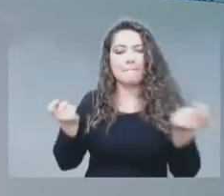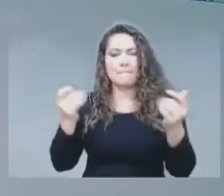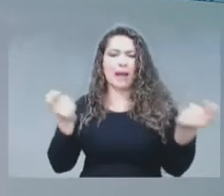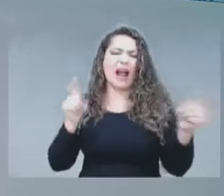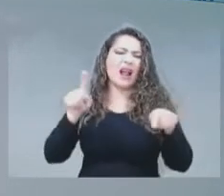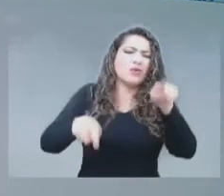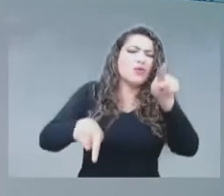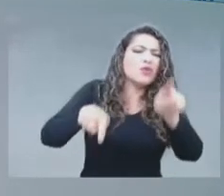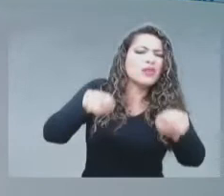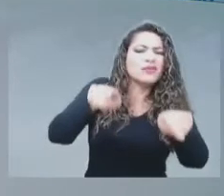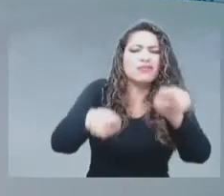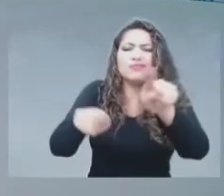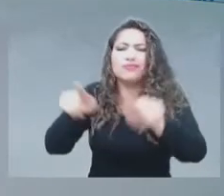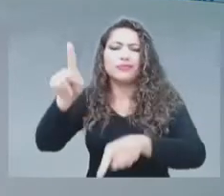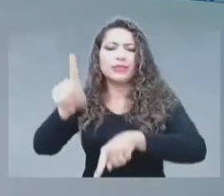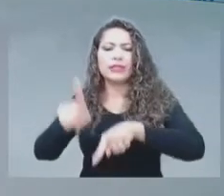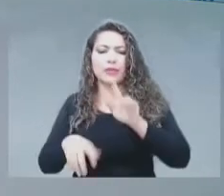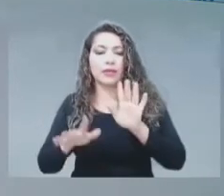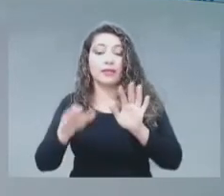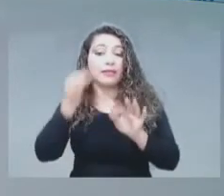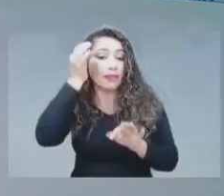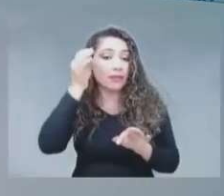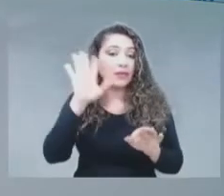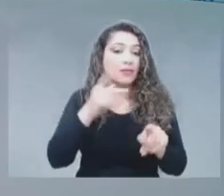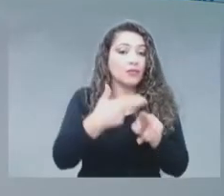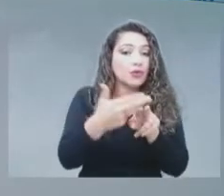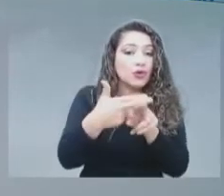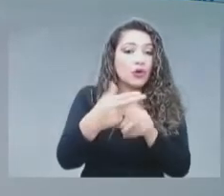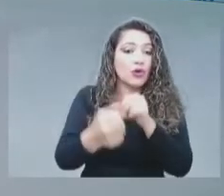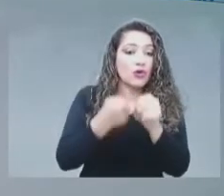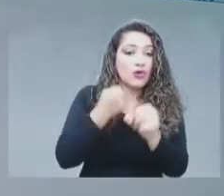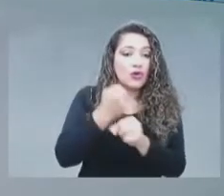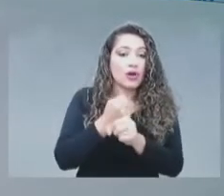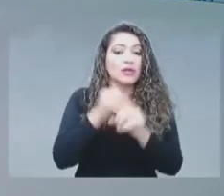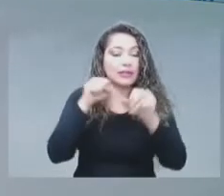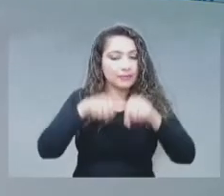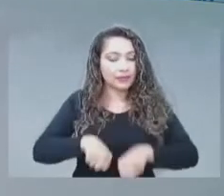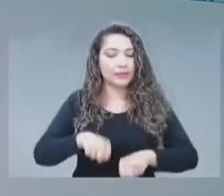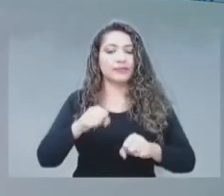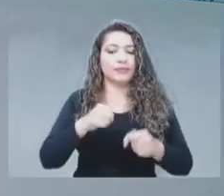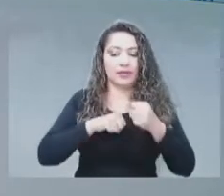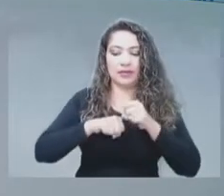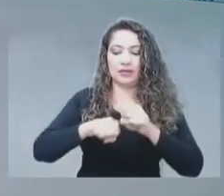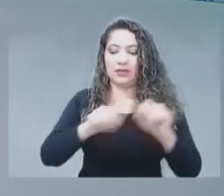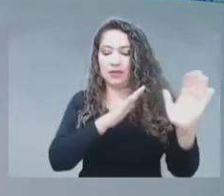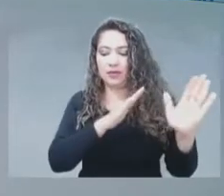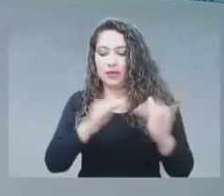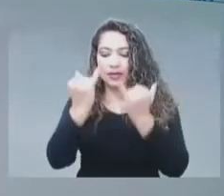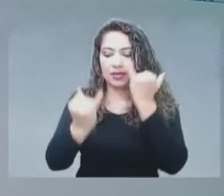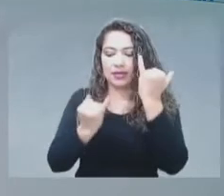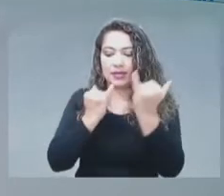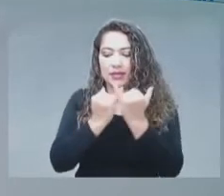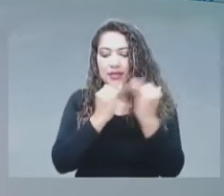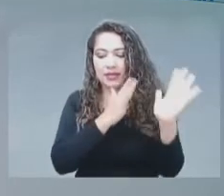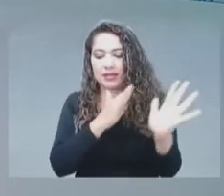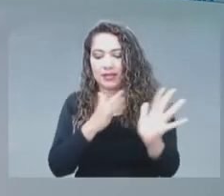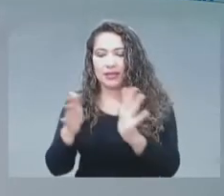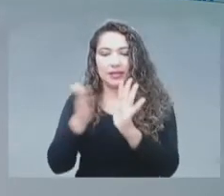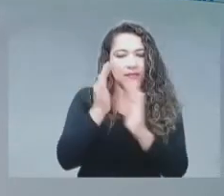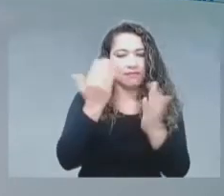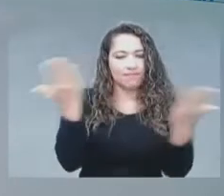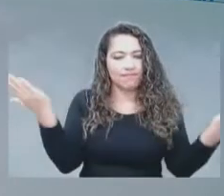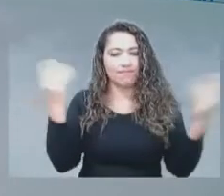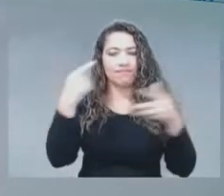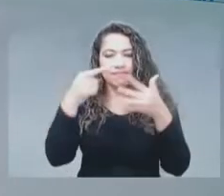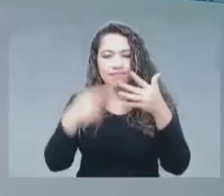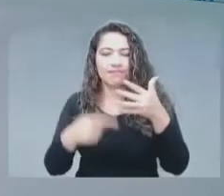Quizás en los próximos años vamos a tener que hacer un esfuerzo grande de poder identificar más espectro para IMT. Hay una altísima demanda en la industria. Hemos tenido